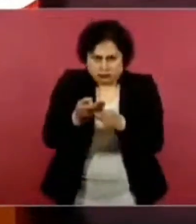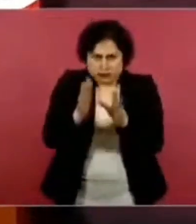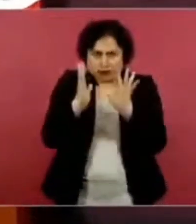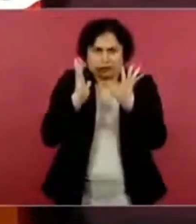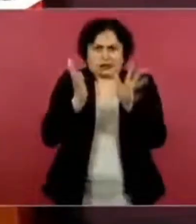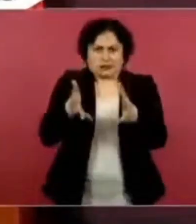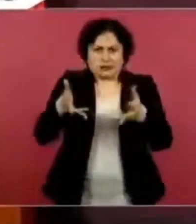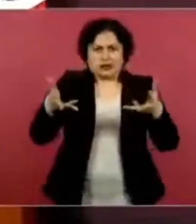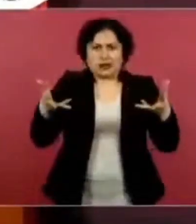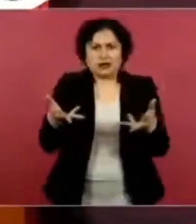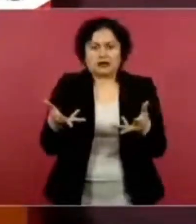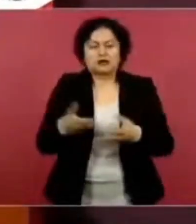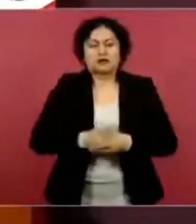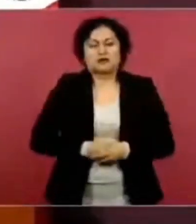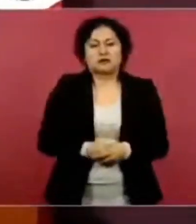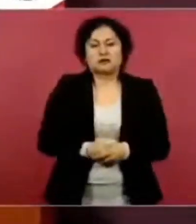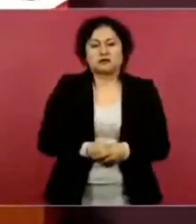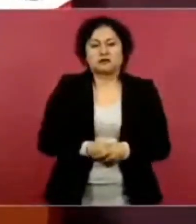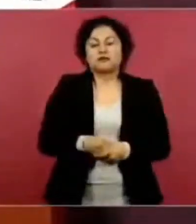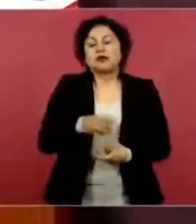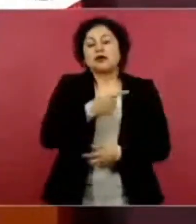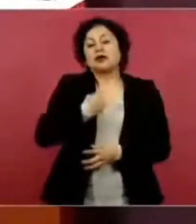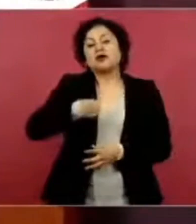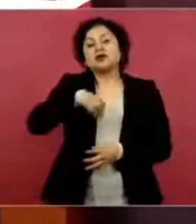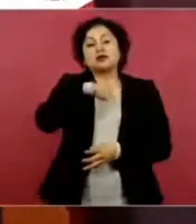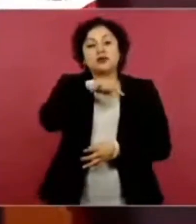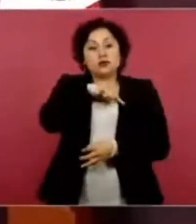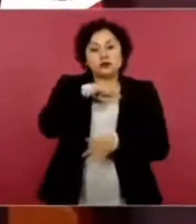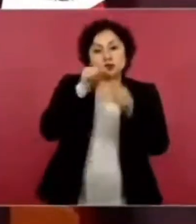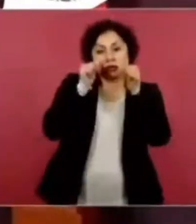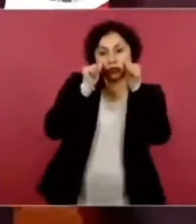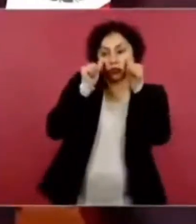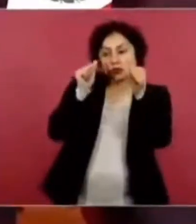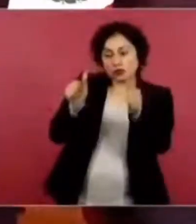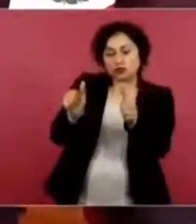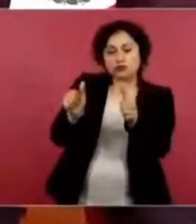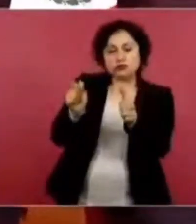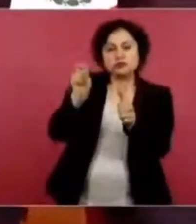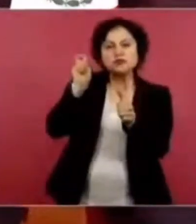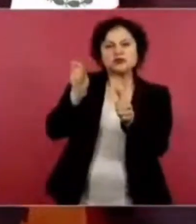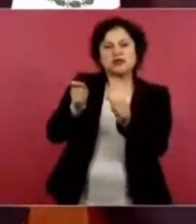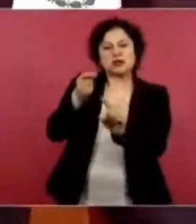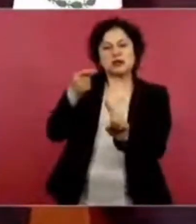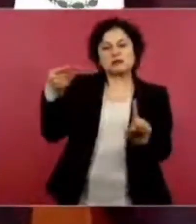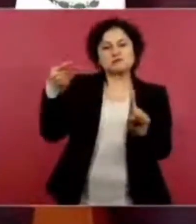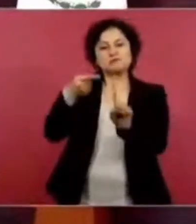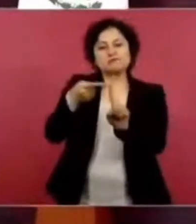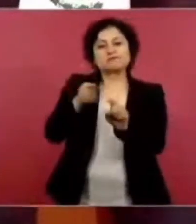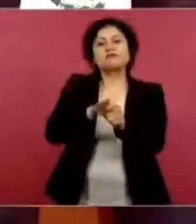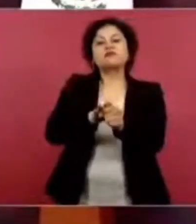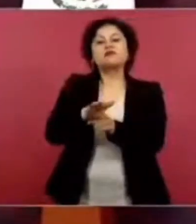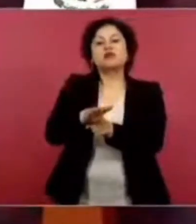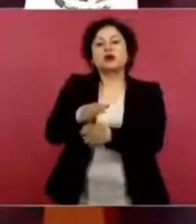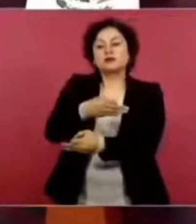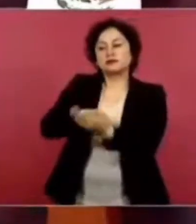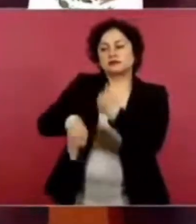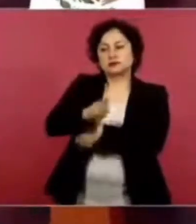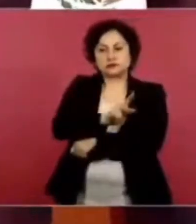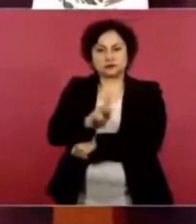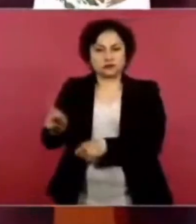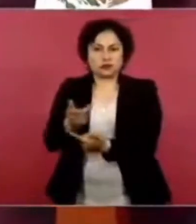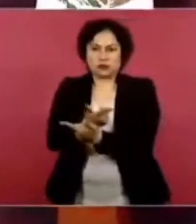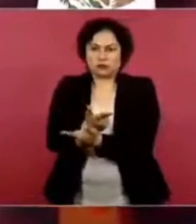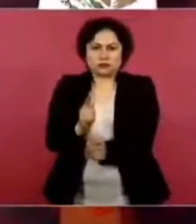Estamos garantizando la libertad de que todo el mundo se exprese, se